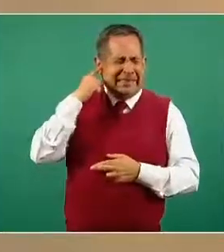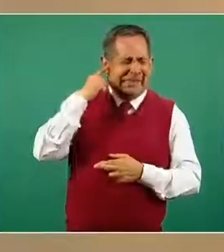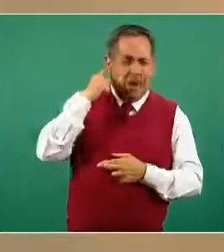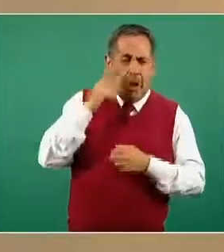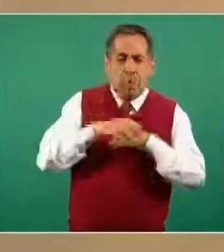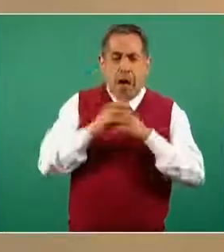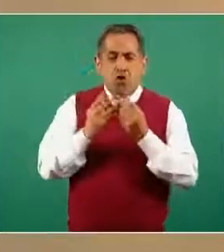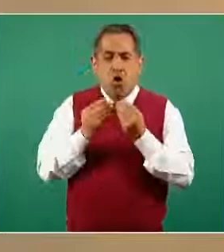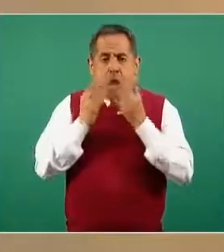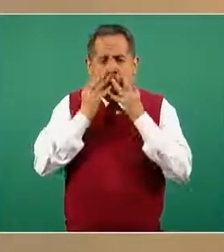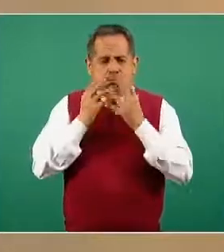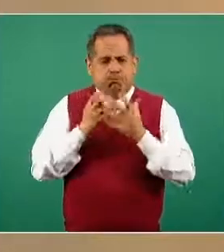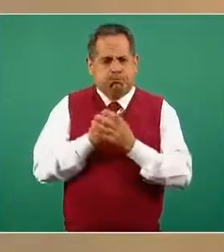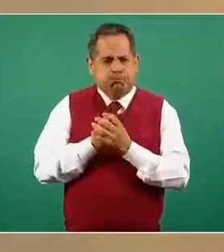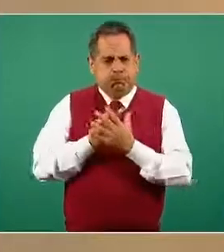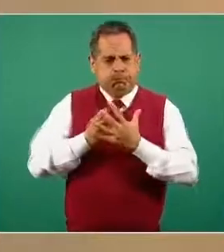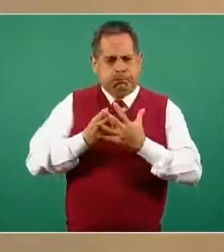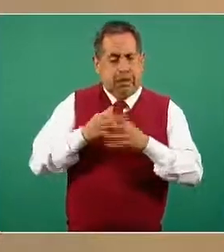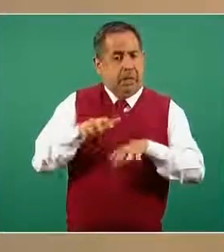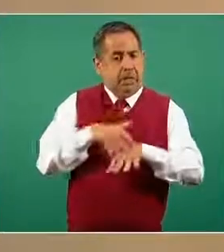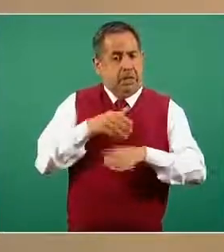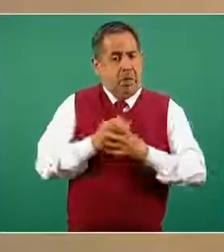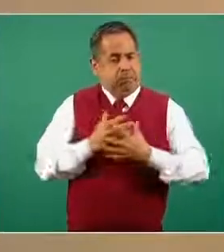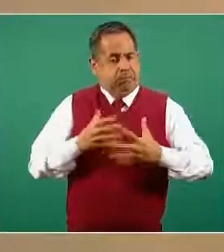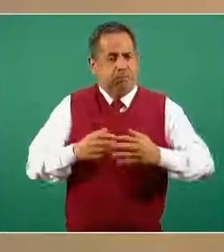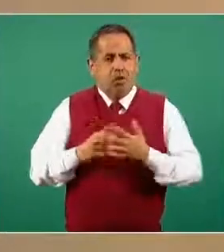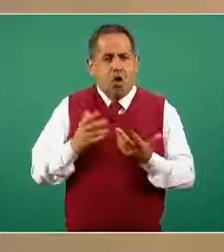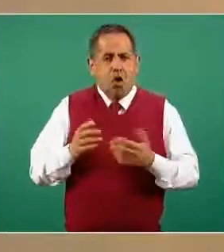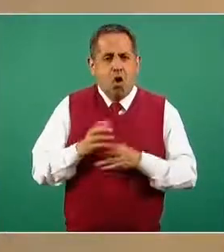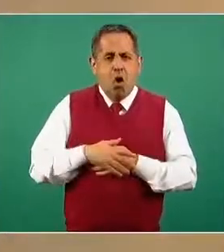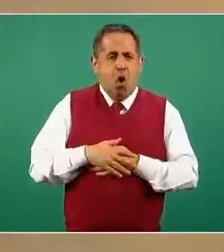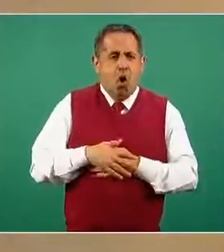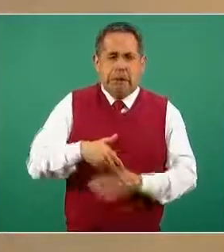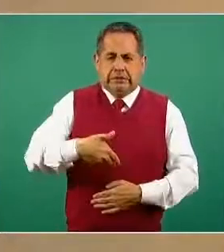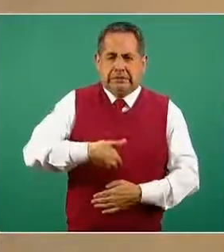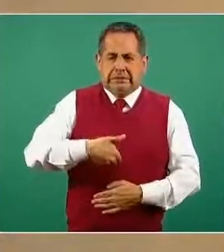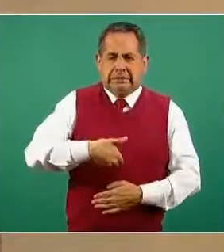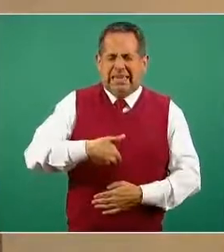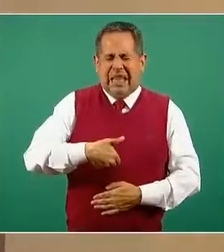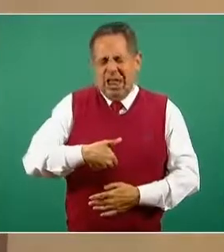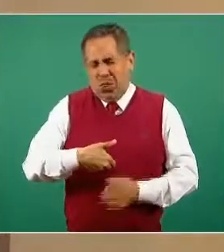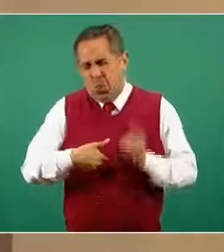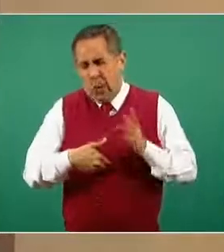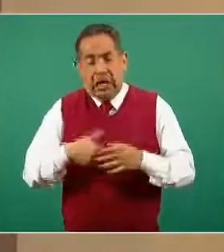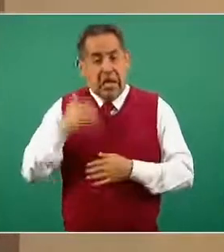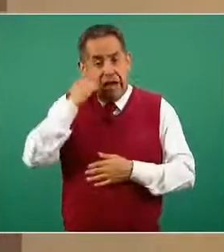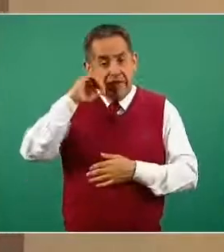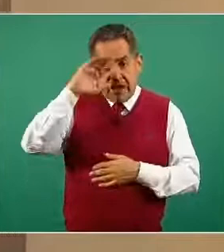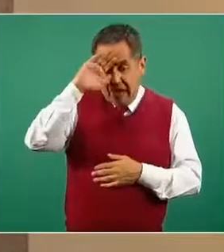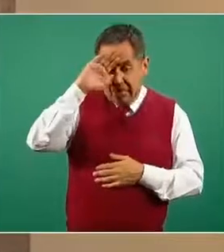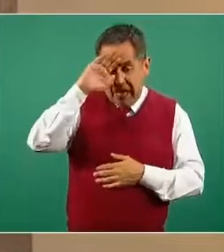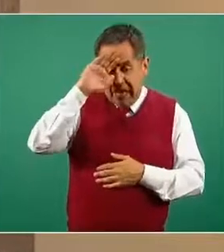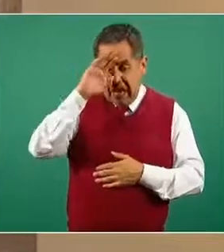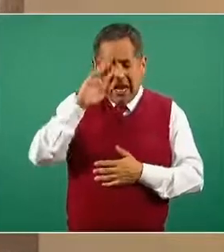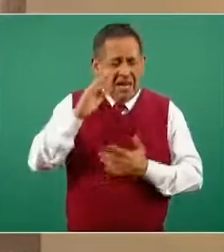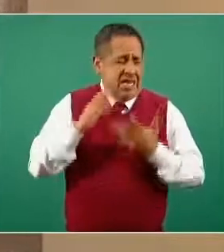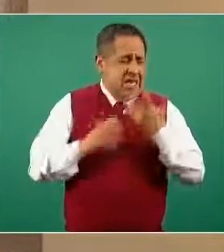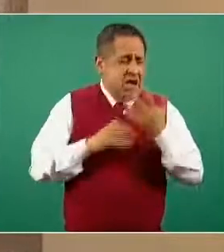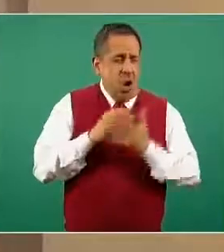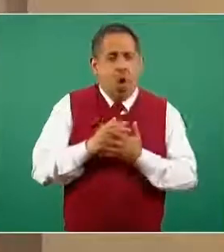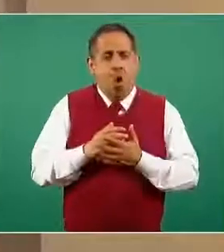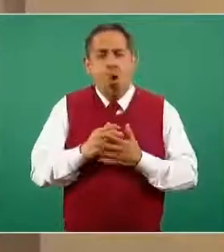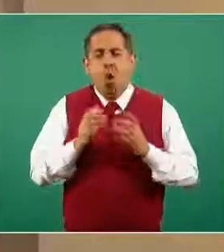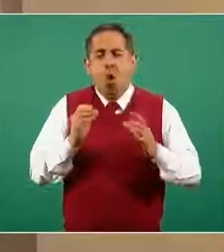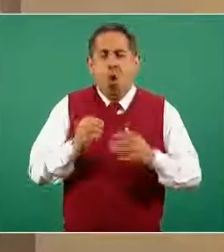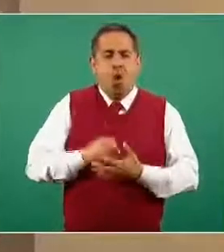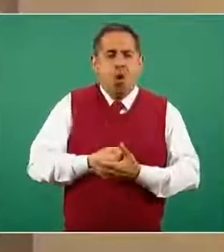manos o pies dolor en la boca del estómago fiebre y disminución de los movimientos